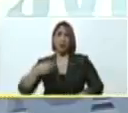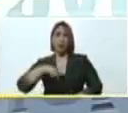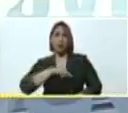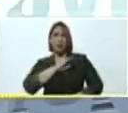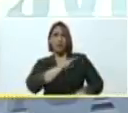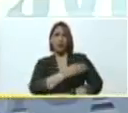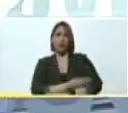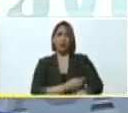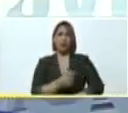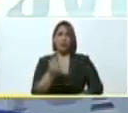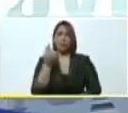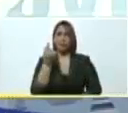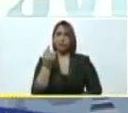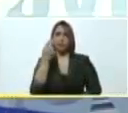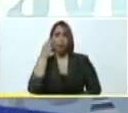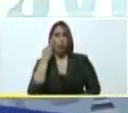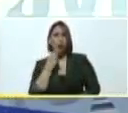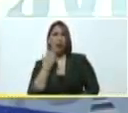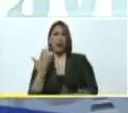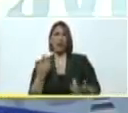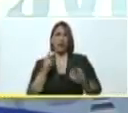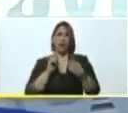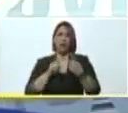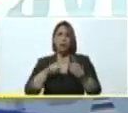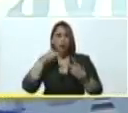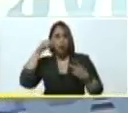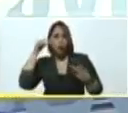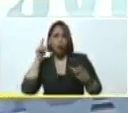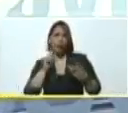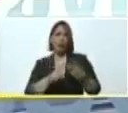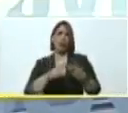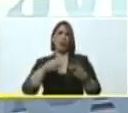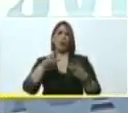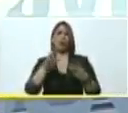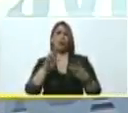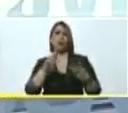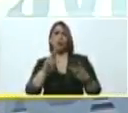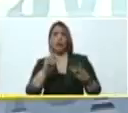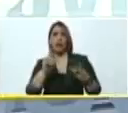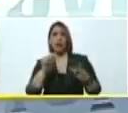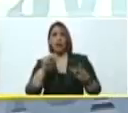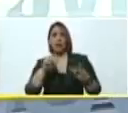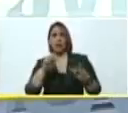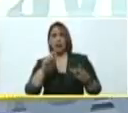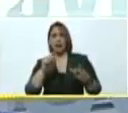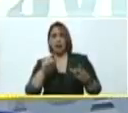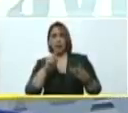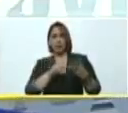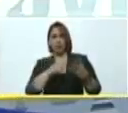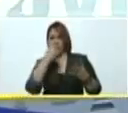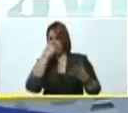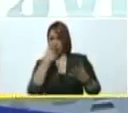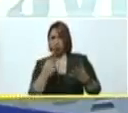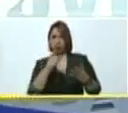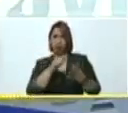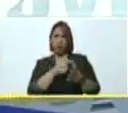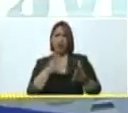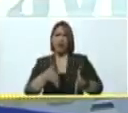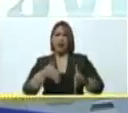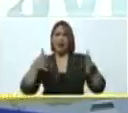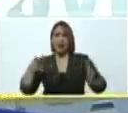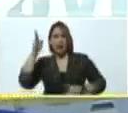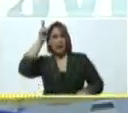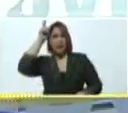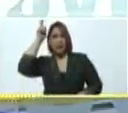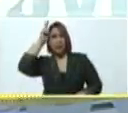un Bolívar, un Antonio José de Sucre, un Rafael Urdaneta, un Ezequiel Zamora, un gran cacique huaycaipuro, un